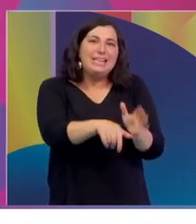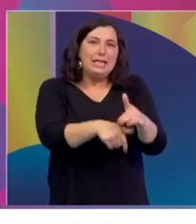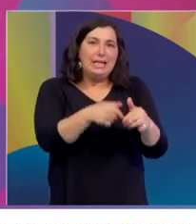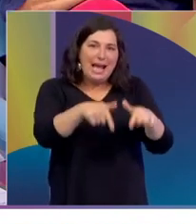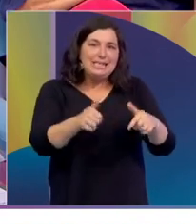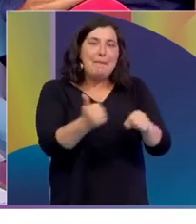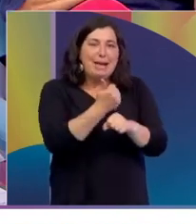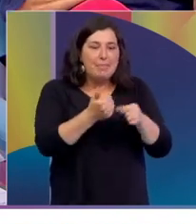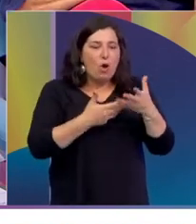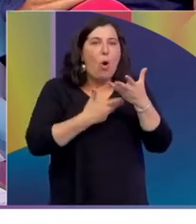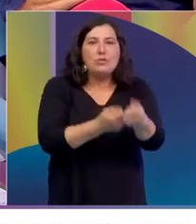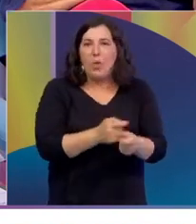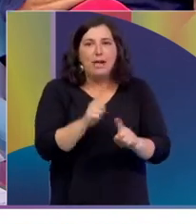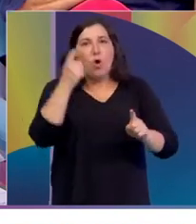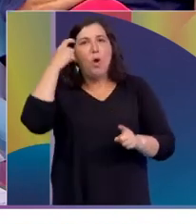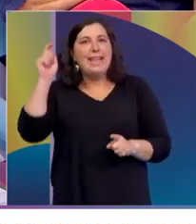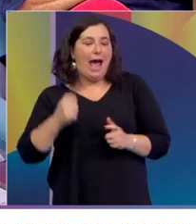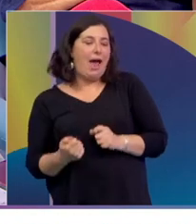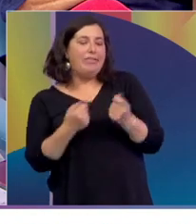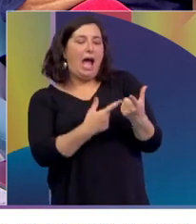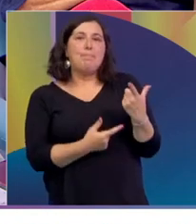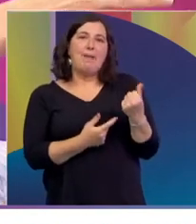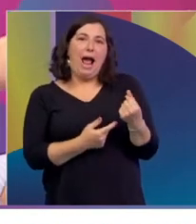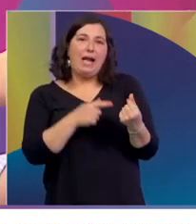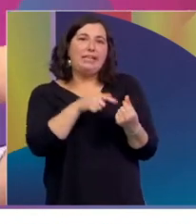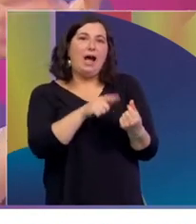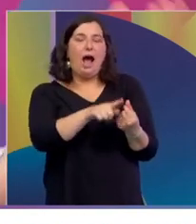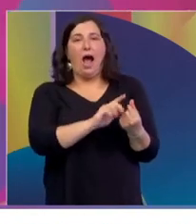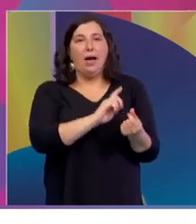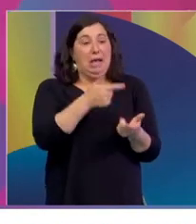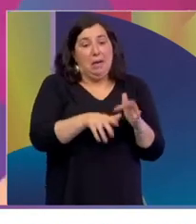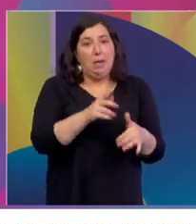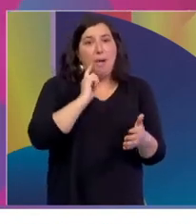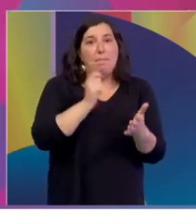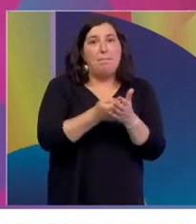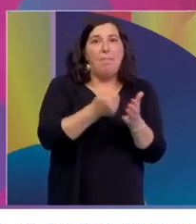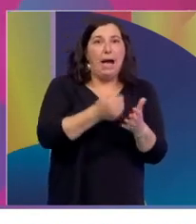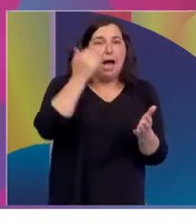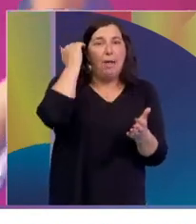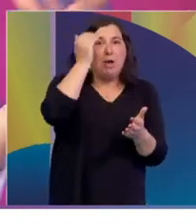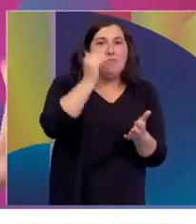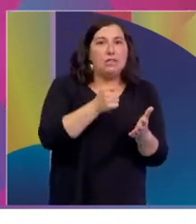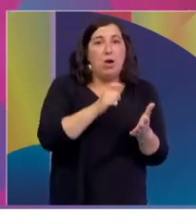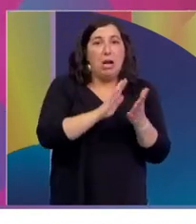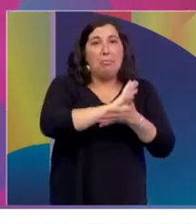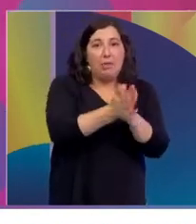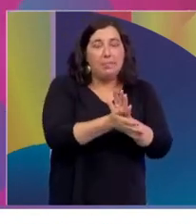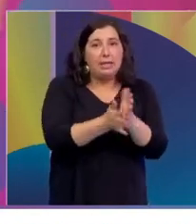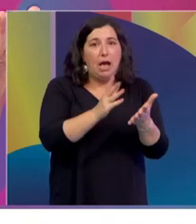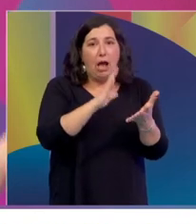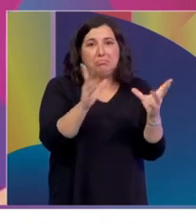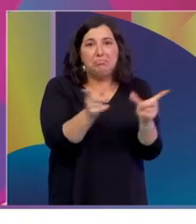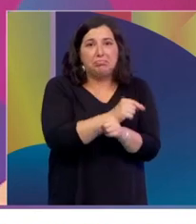decía, la idea no es darles la plata y decir, bueno, capaz que pagas horas docentes y se te ha acabado la plata y se cae el proyecto. O la idea es apoyar con el